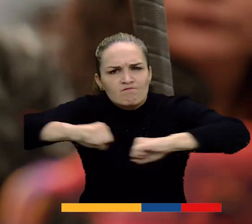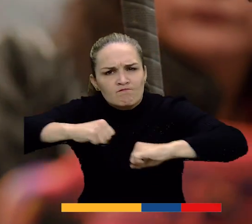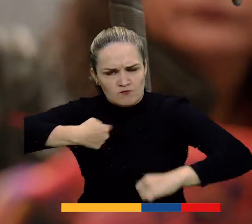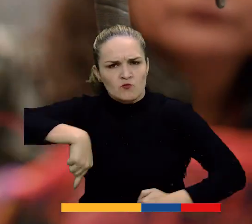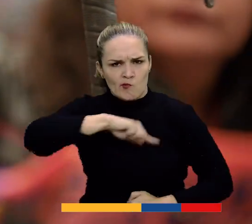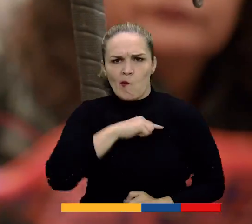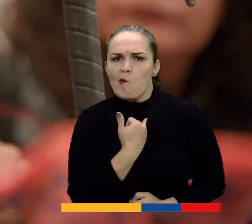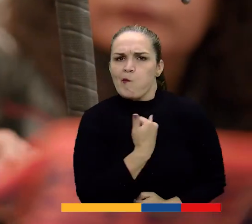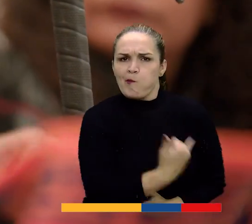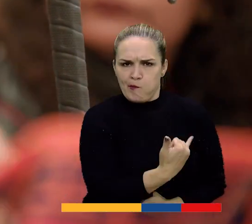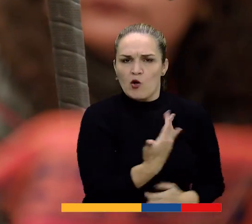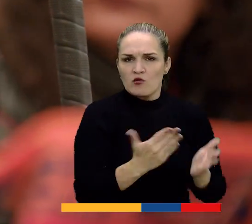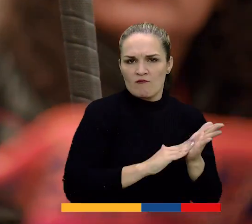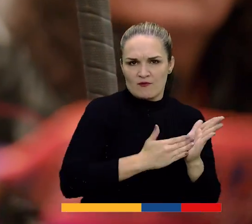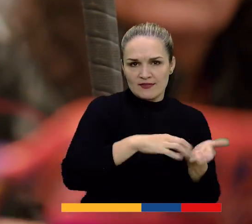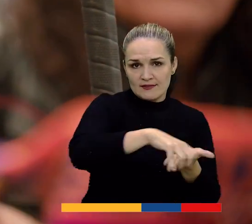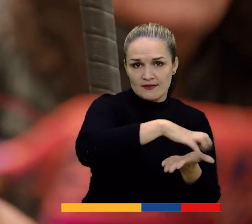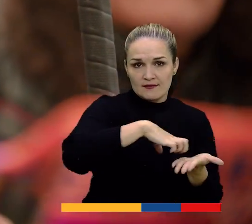comunitaria.